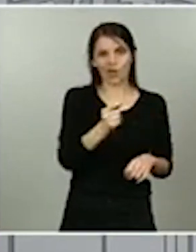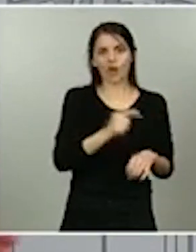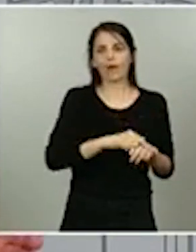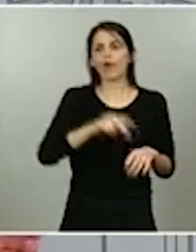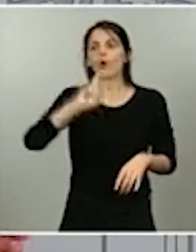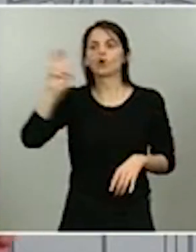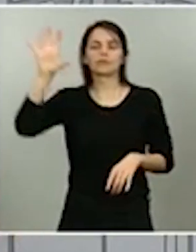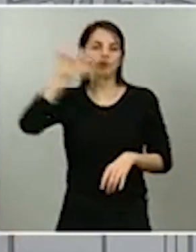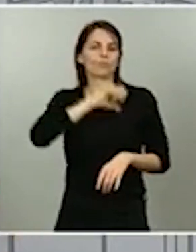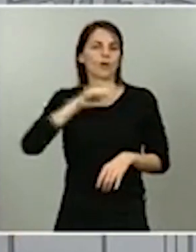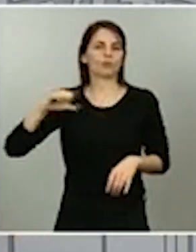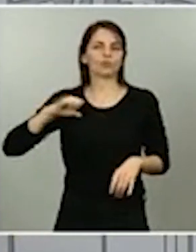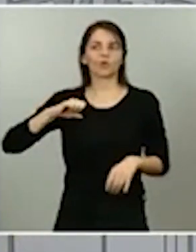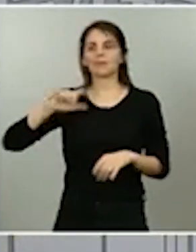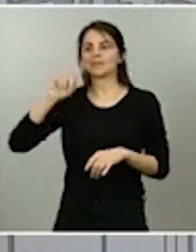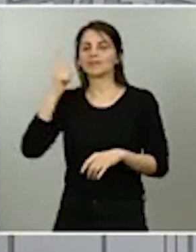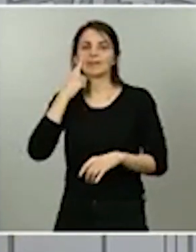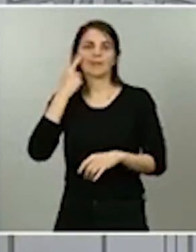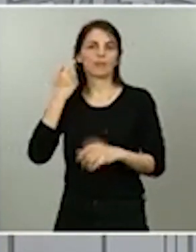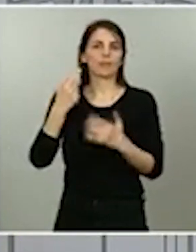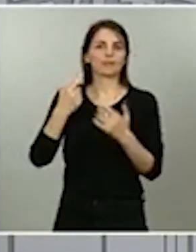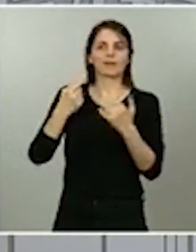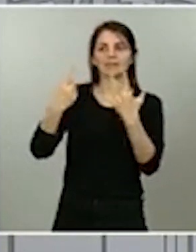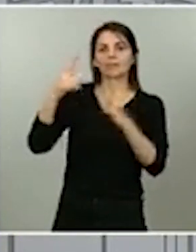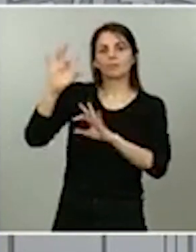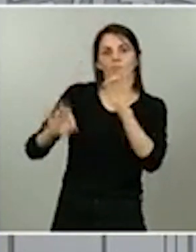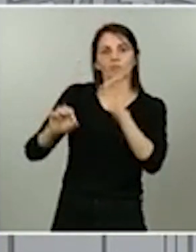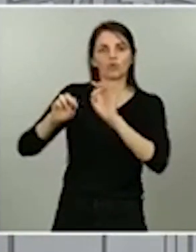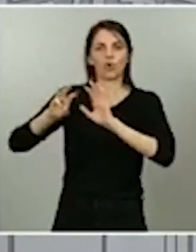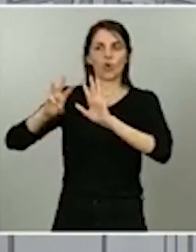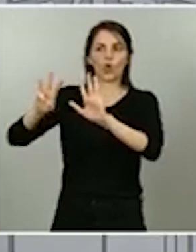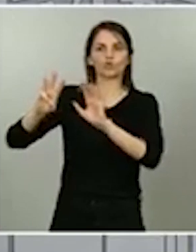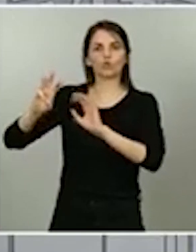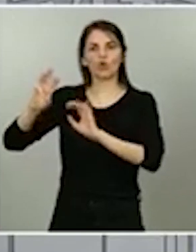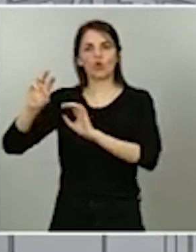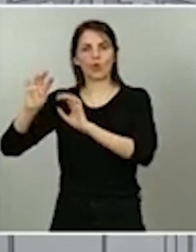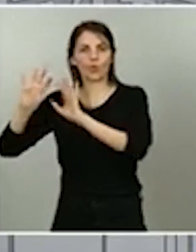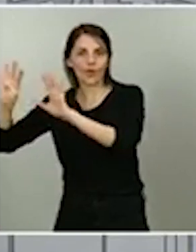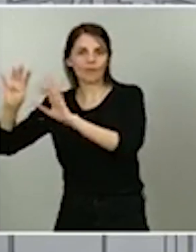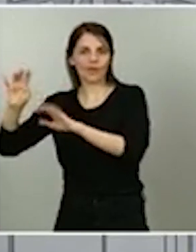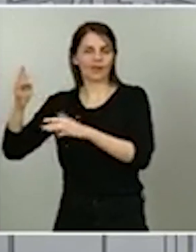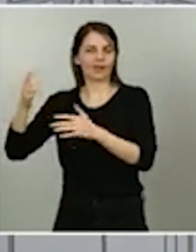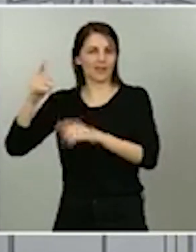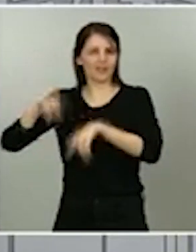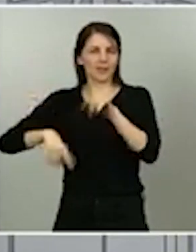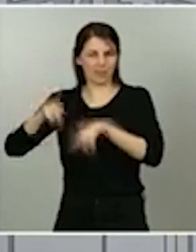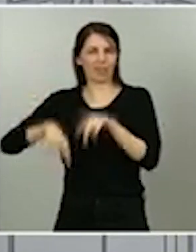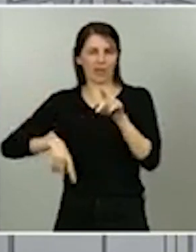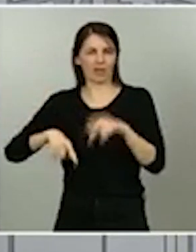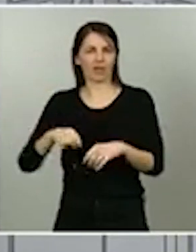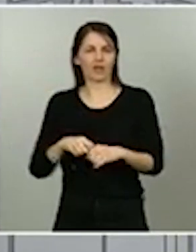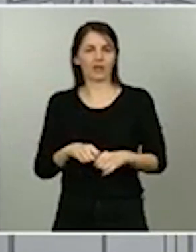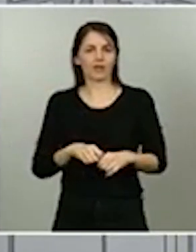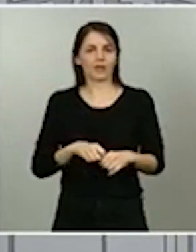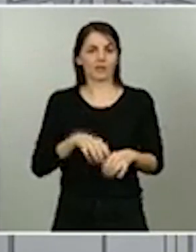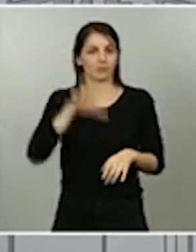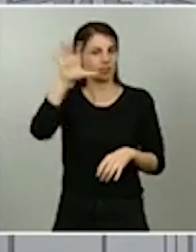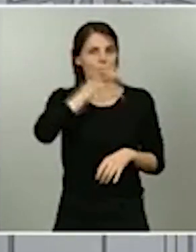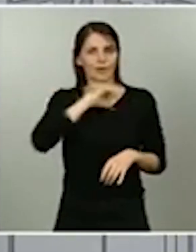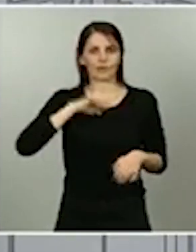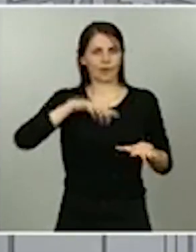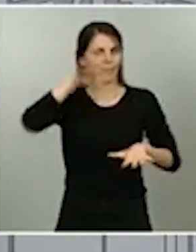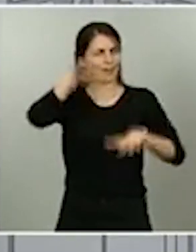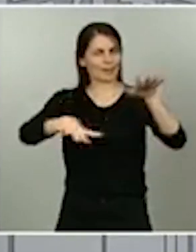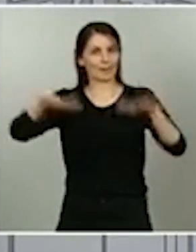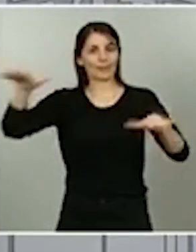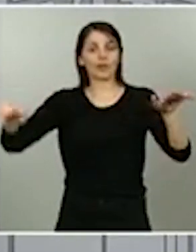ese 10%, el 8, el 9, 9,5%. Por lo tanto, a lo mejor ahora conseguimos que haya más comunidades que se